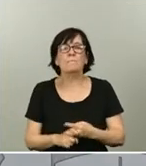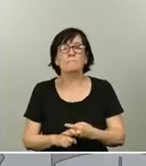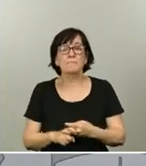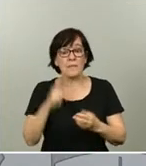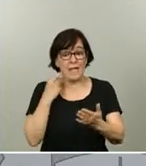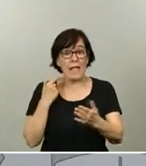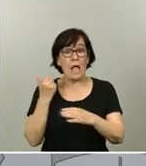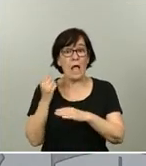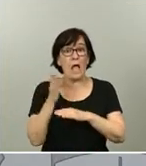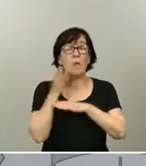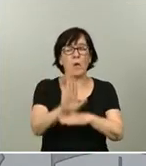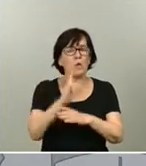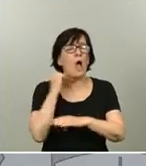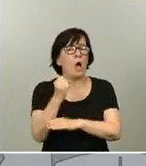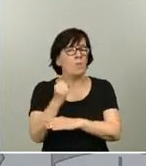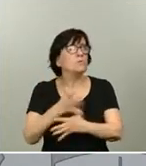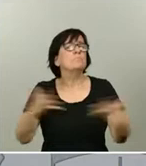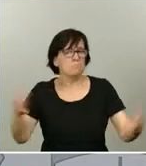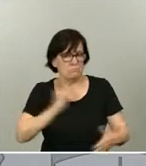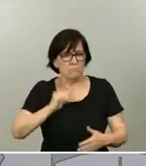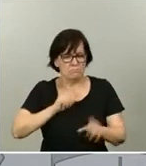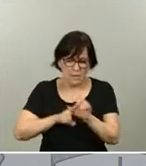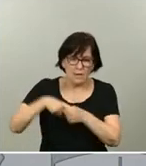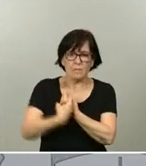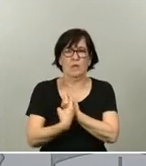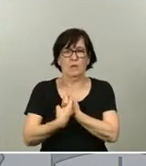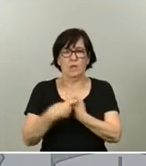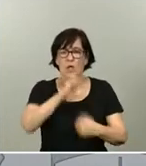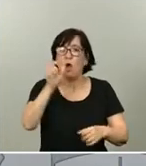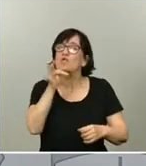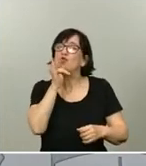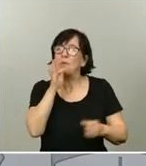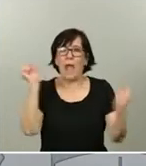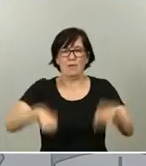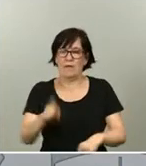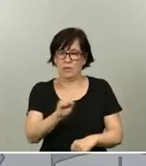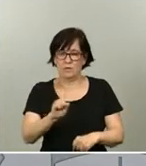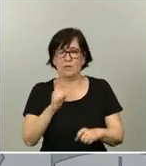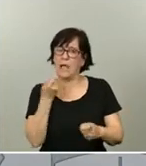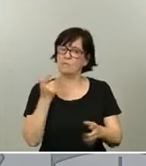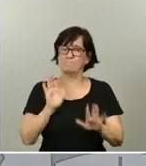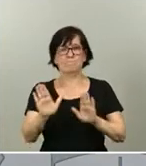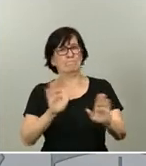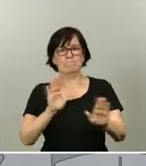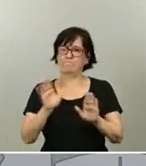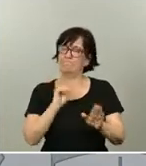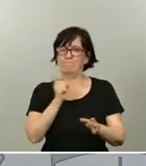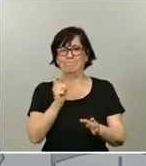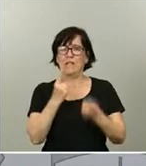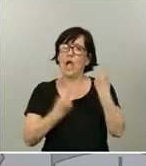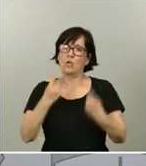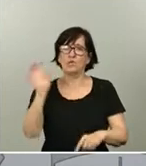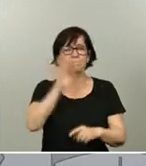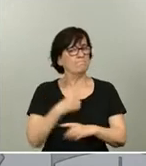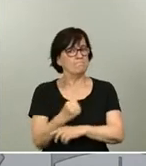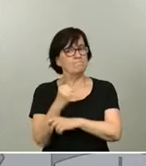con apoyos muy amplios dentro de los Estados miembros, pero todavía no está aprobada y encuentra reticencias, como saben ustedes, en algunos países que se resisten a